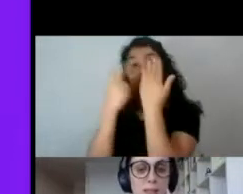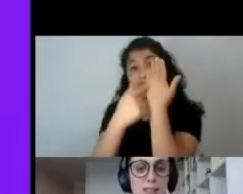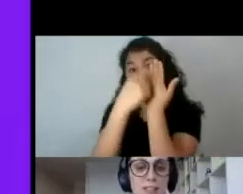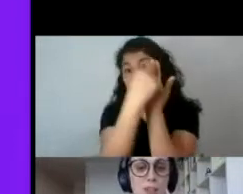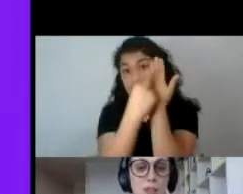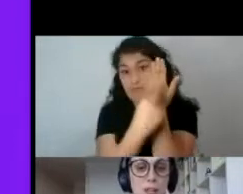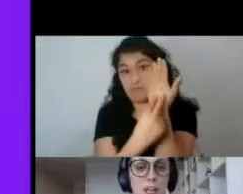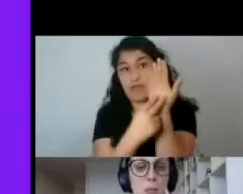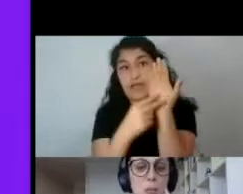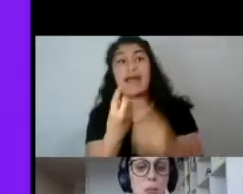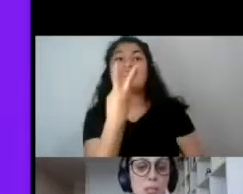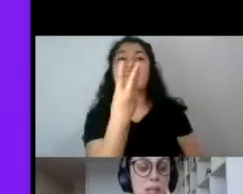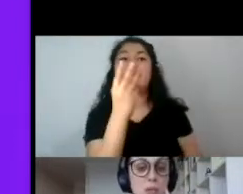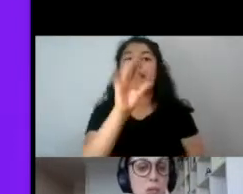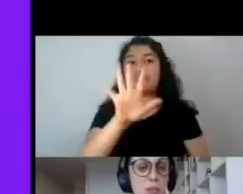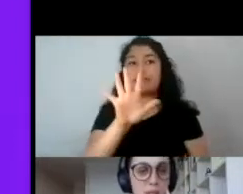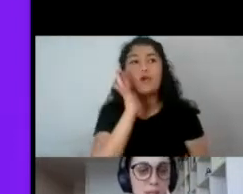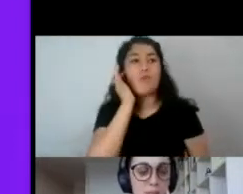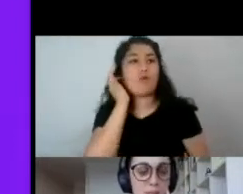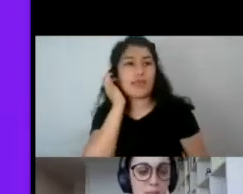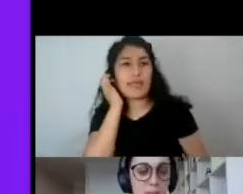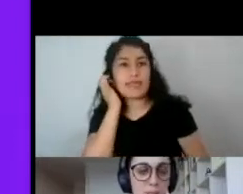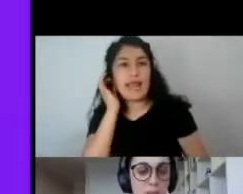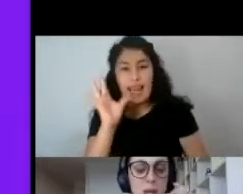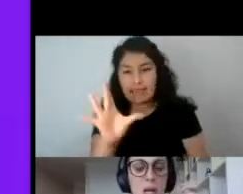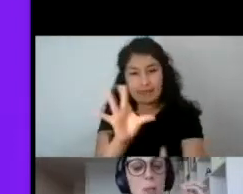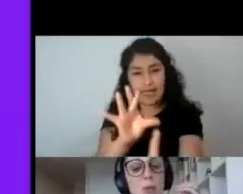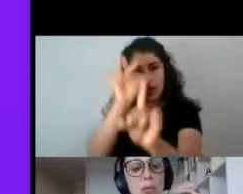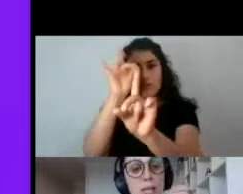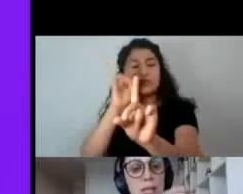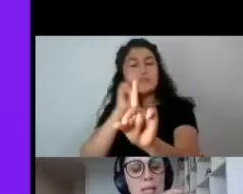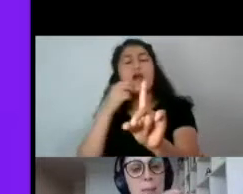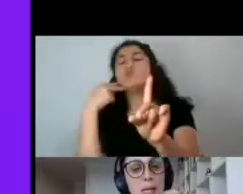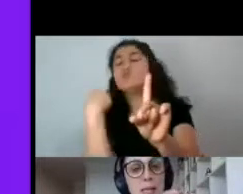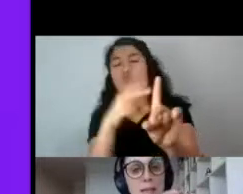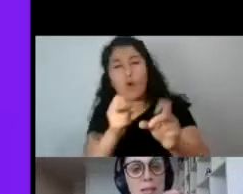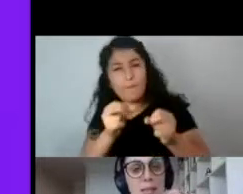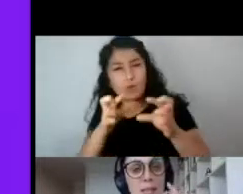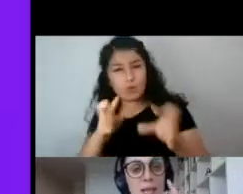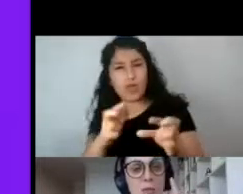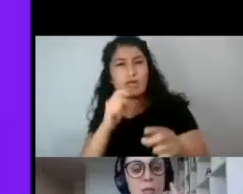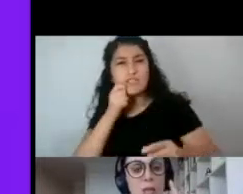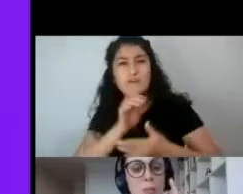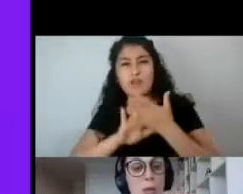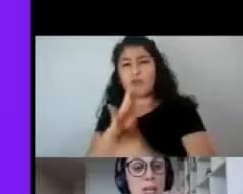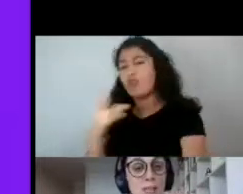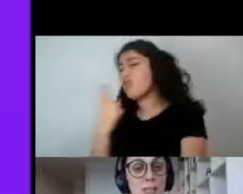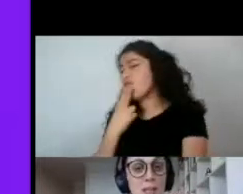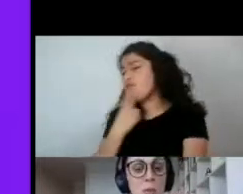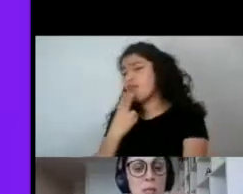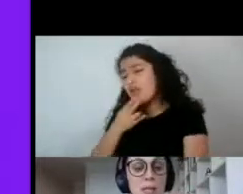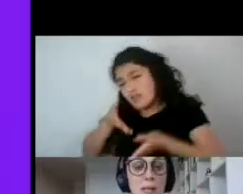la selección es la oportunidad de sus vidas. La oportunidad de escapar de la vida que les ha tocado por